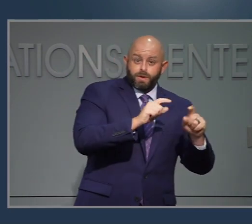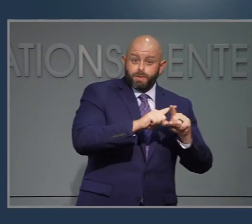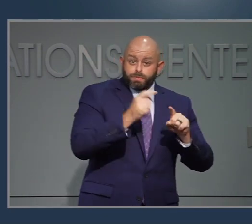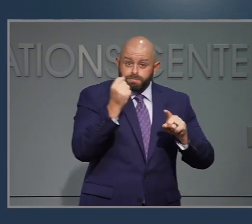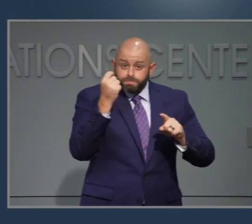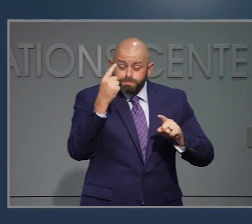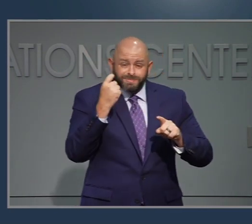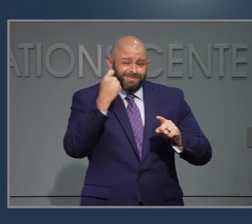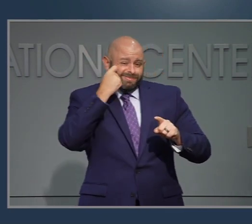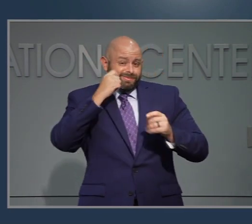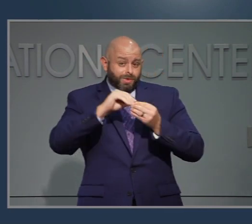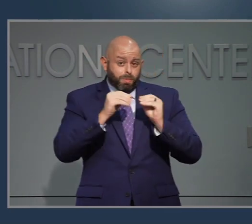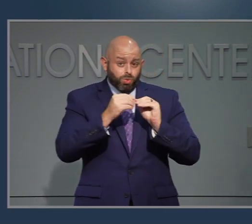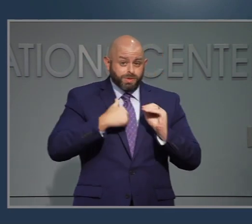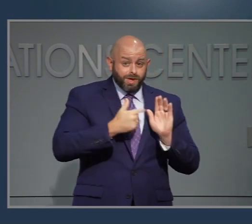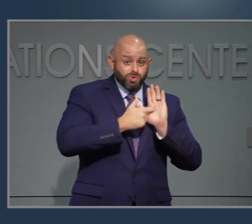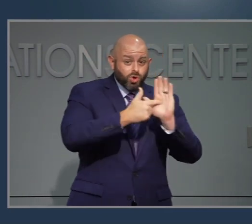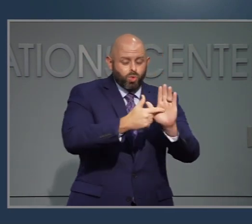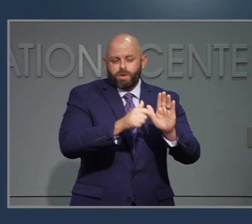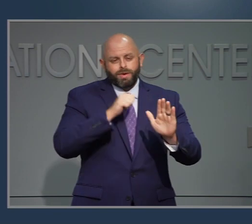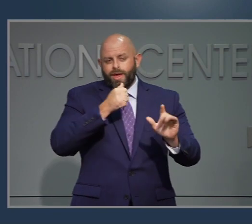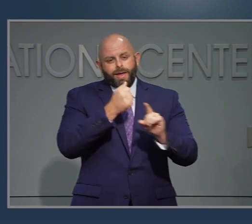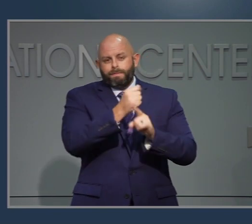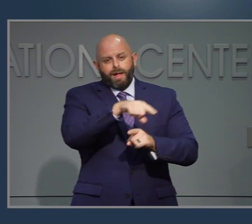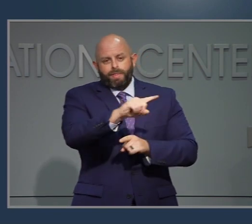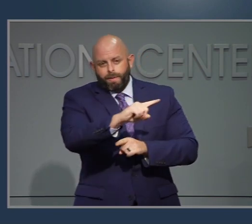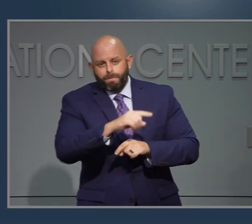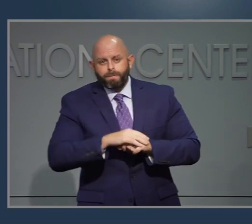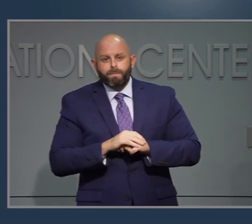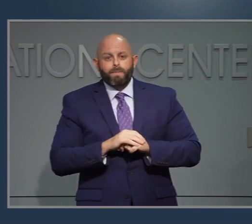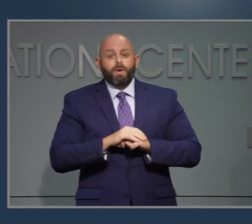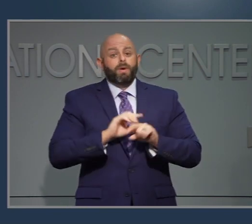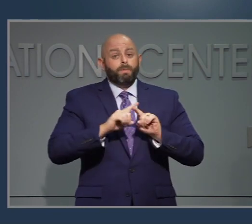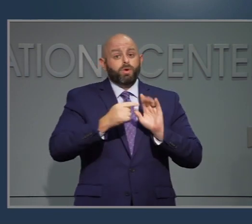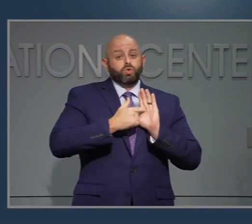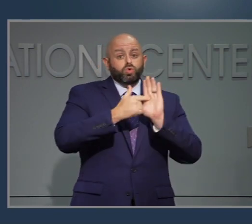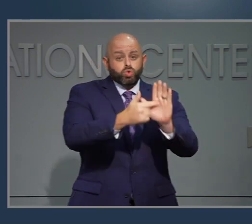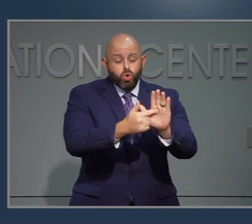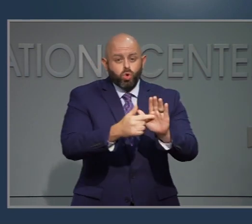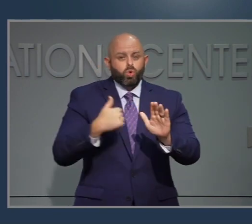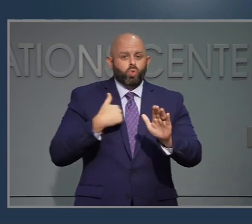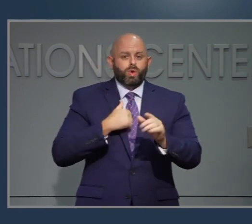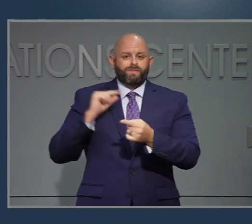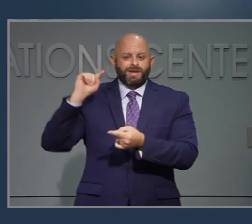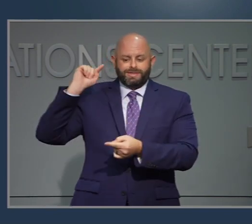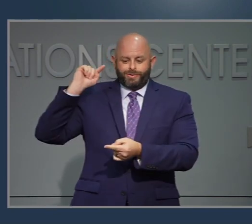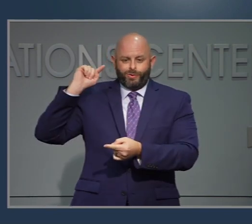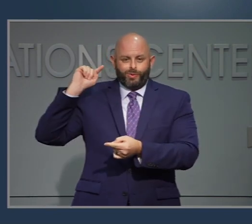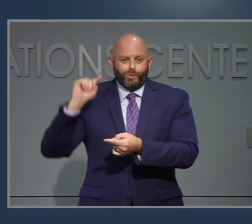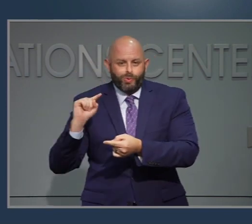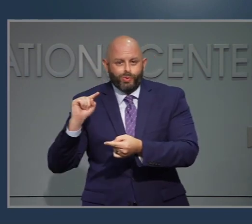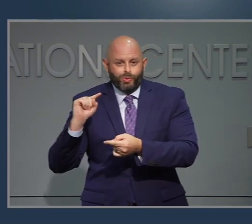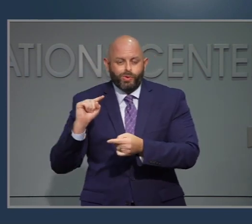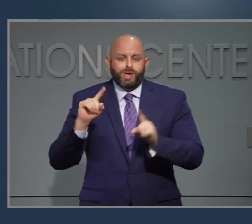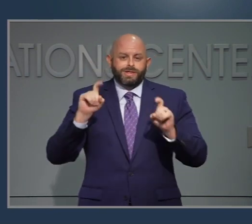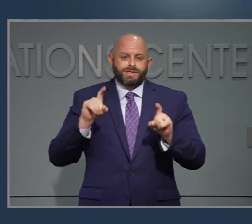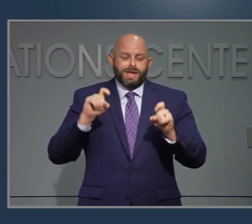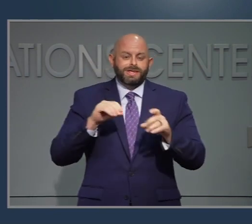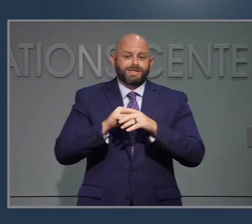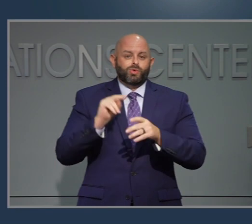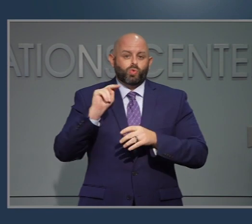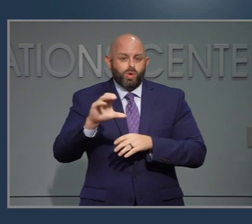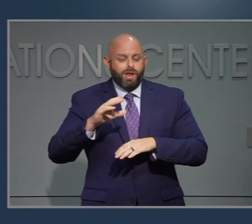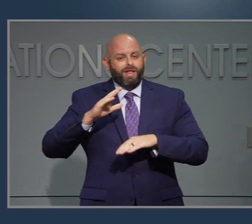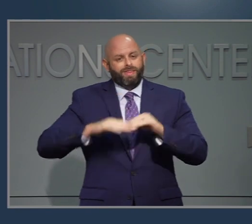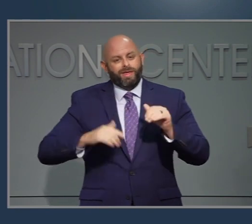impacto en las métricas claves que acabó de repasar, pero sí nos mostró que en general hicimos menos